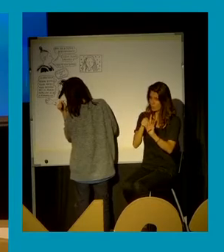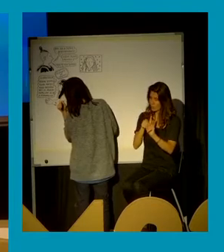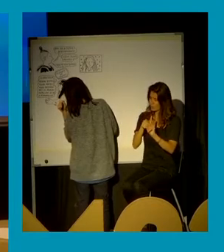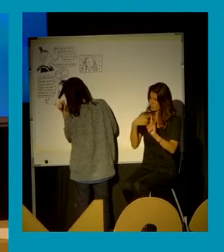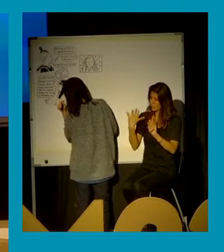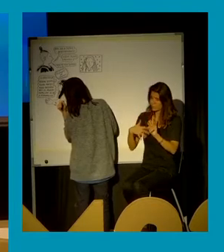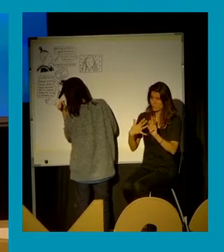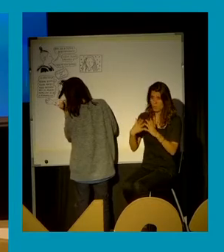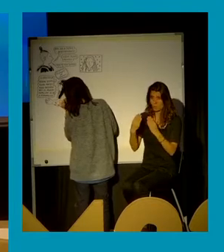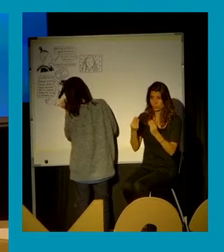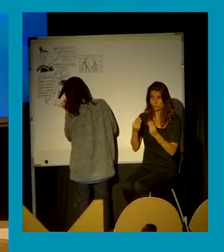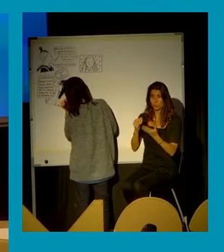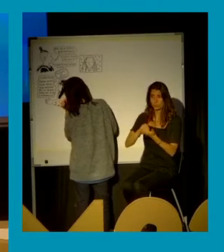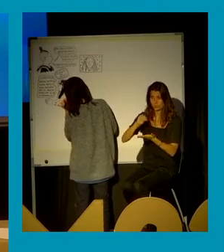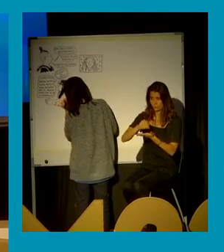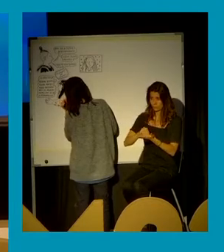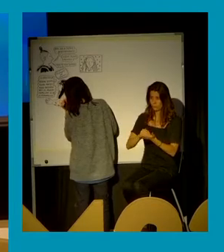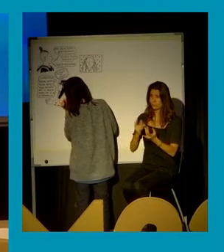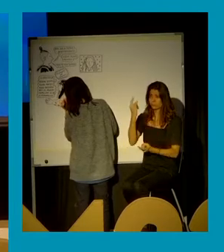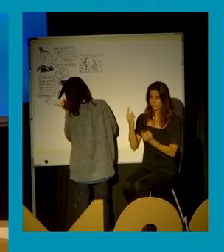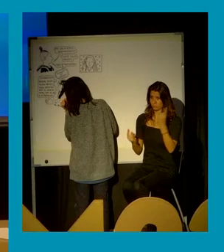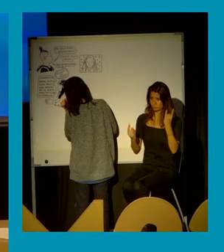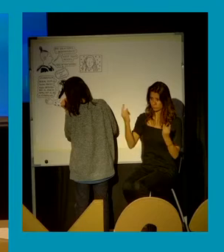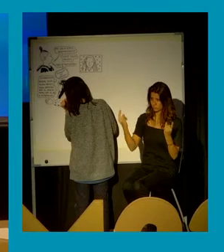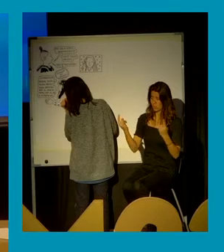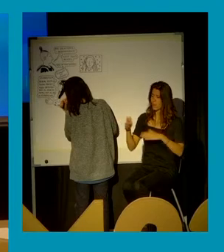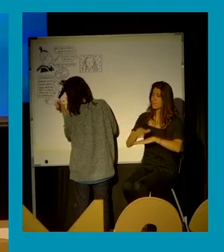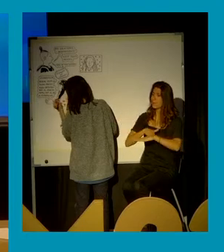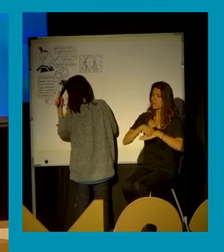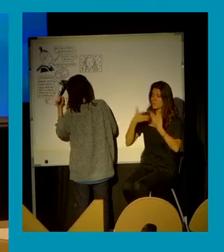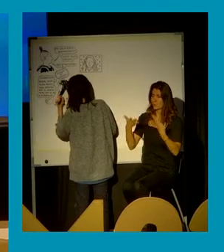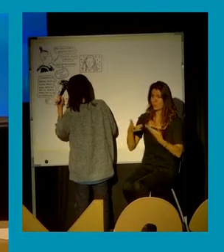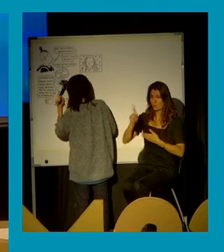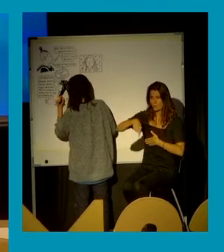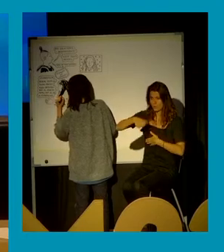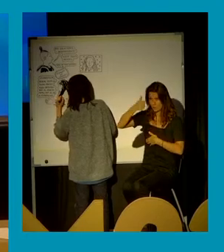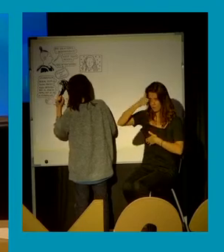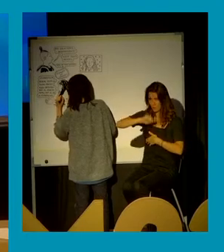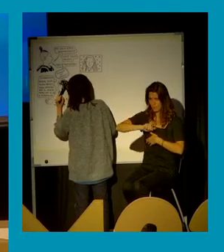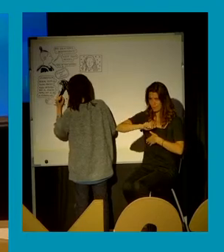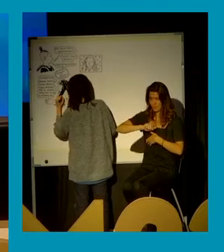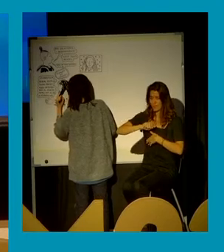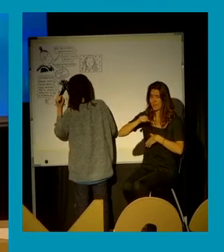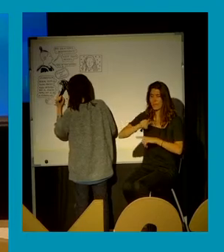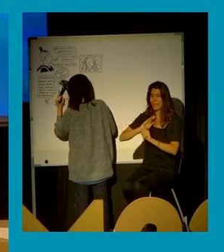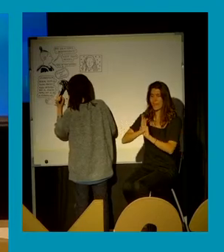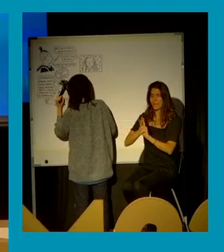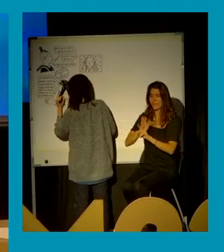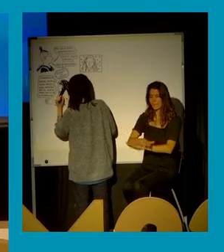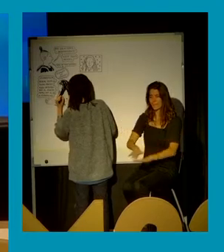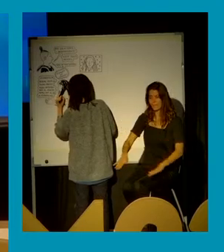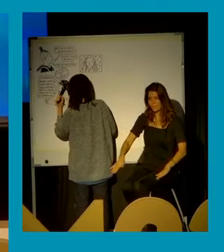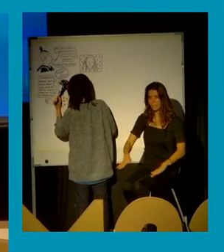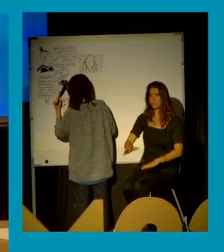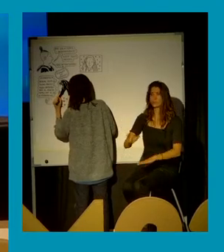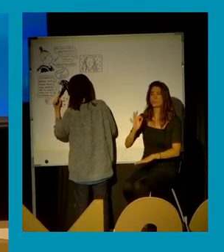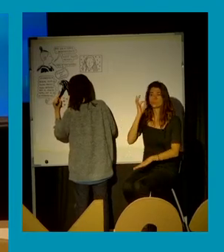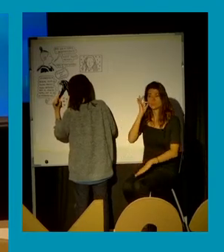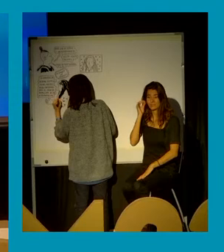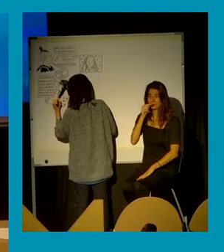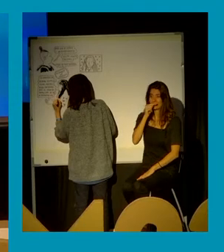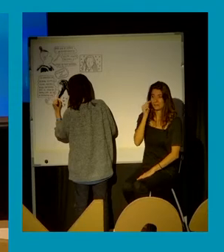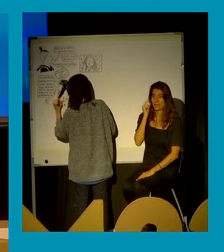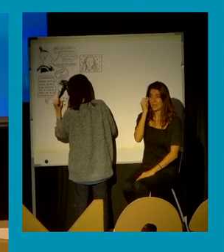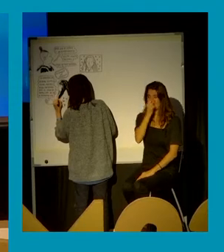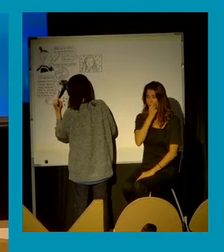que afecta a niños, niñas y adolescentes, que es el antes llamado abuso sexual infantil. O sea, cuando digo esto de